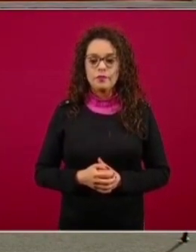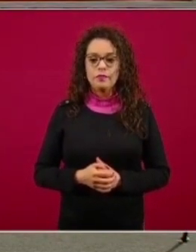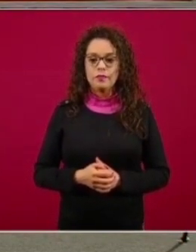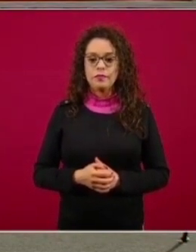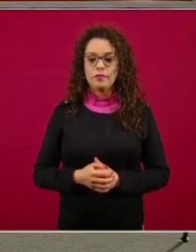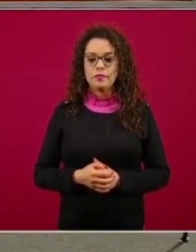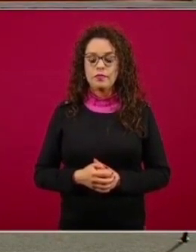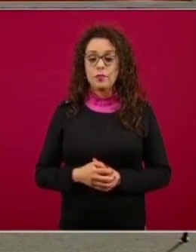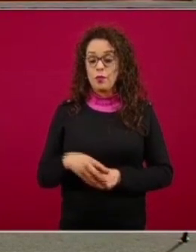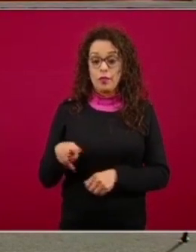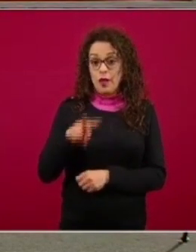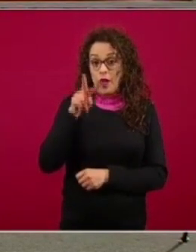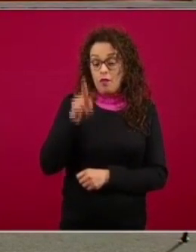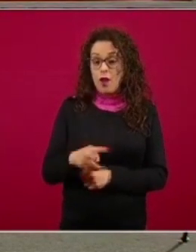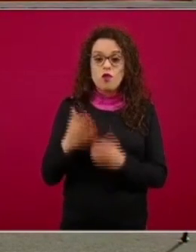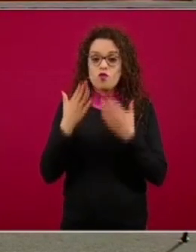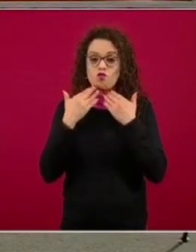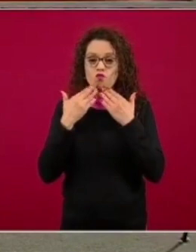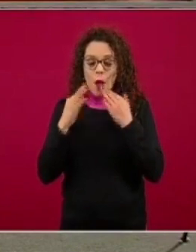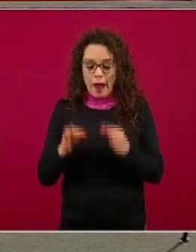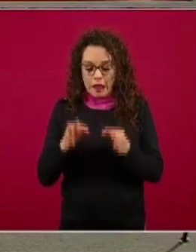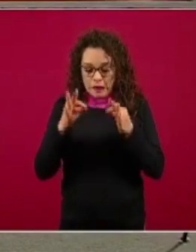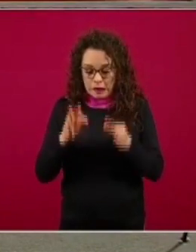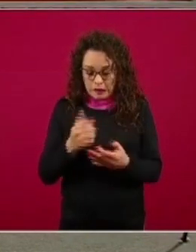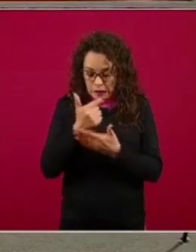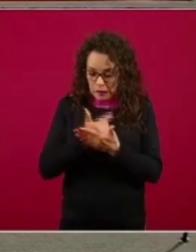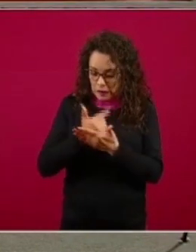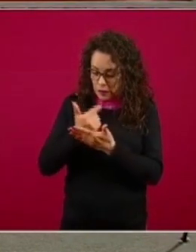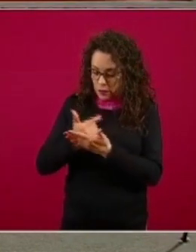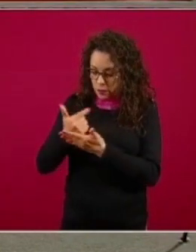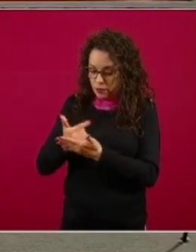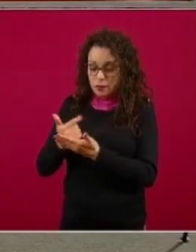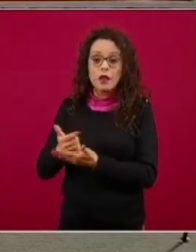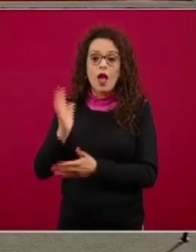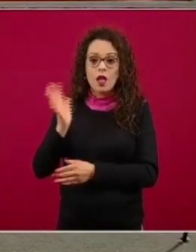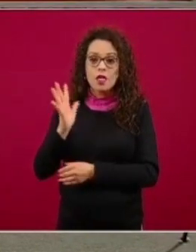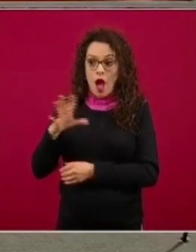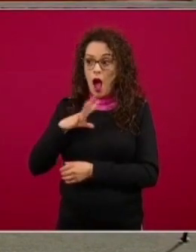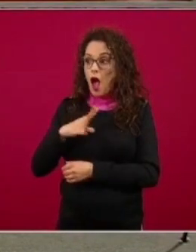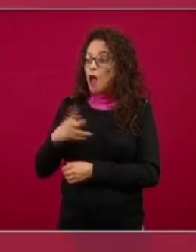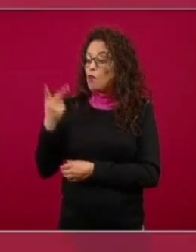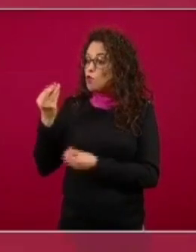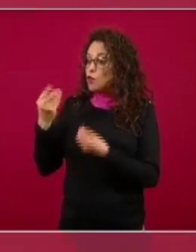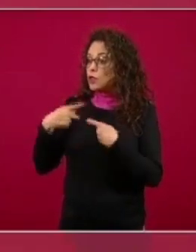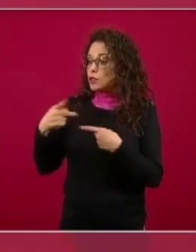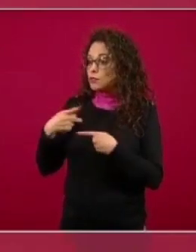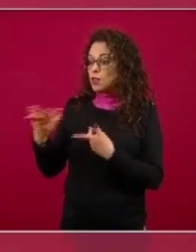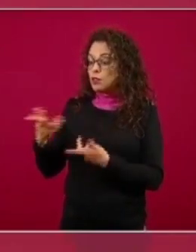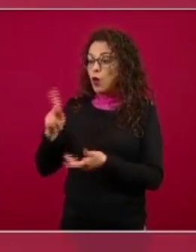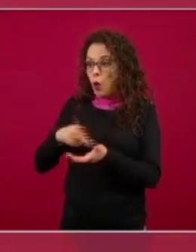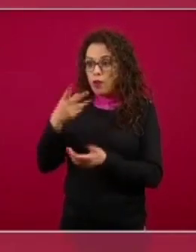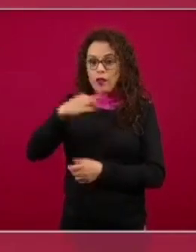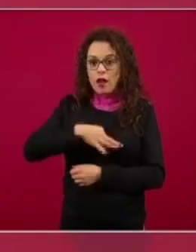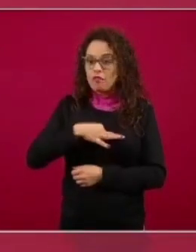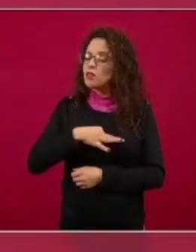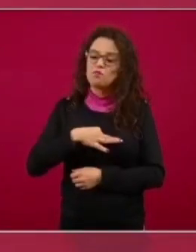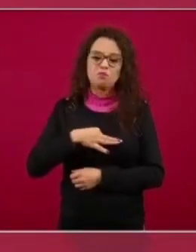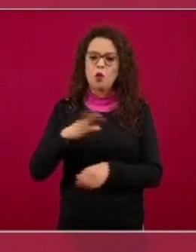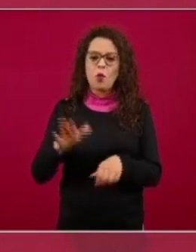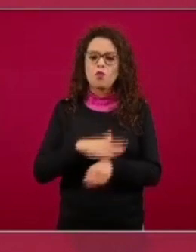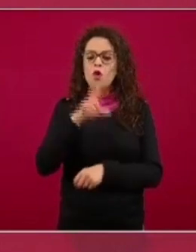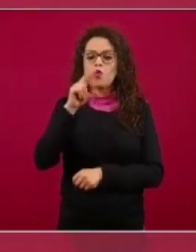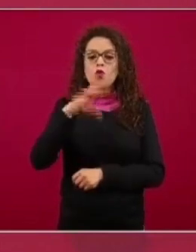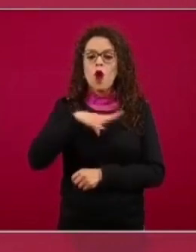casos en realidad no hay una cuenta exhaustiva de segundas infecciones porque muchas de ellas no existe la evidencia completa